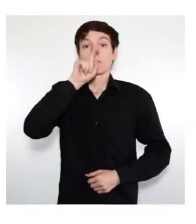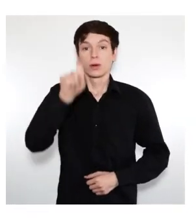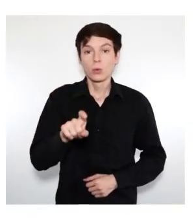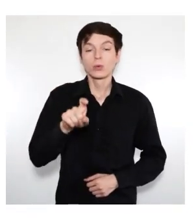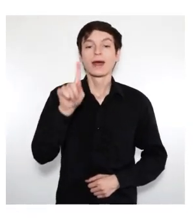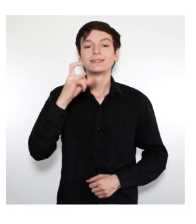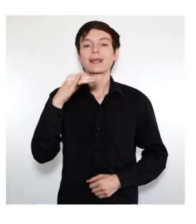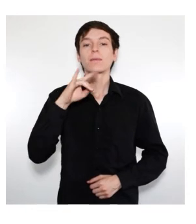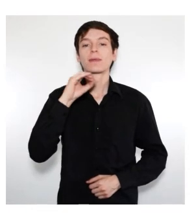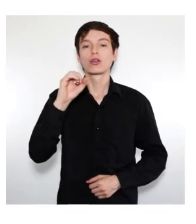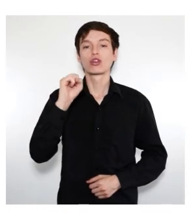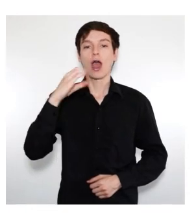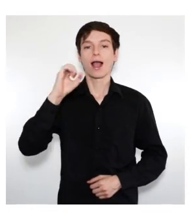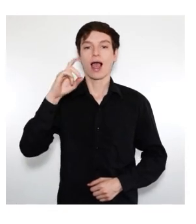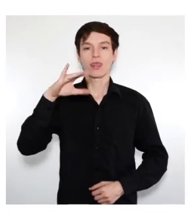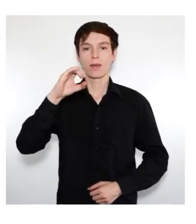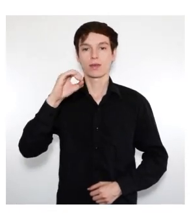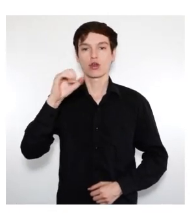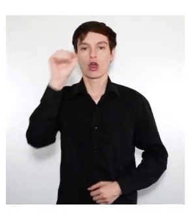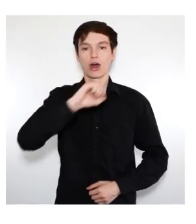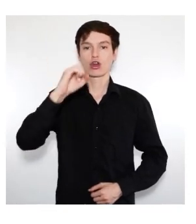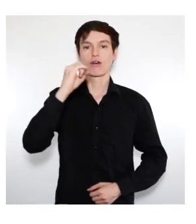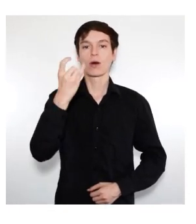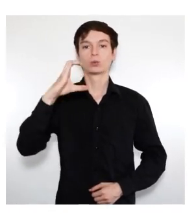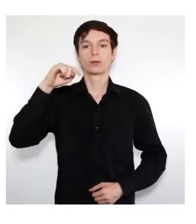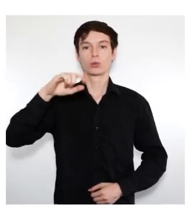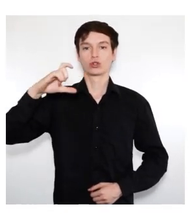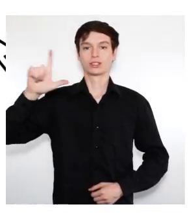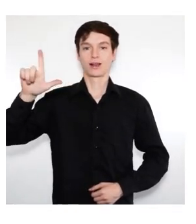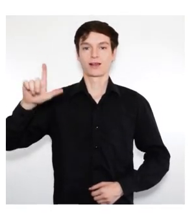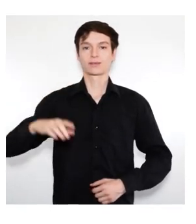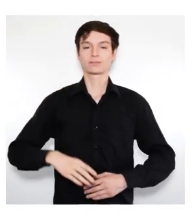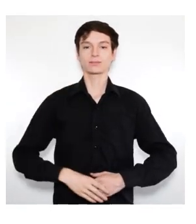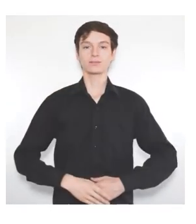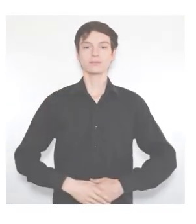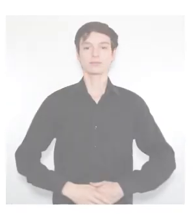cualquier duda, consultar a seguimientoacadémico.uc.cl